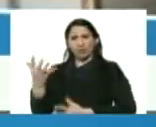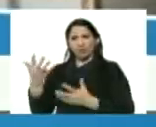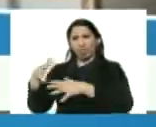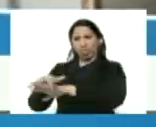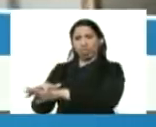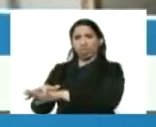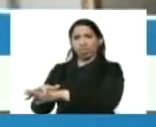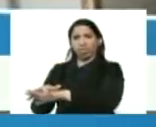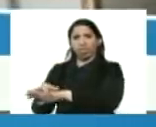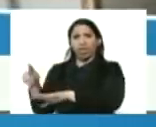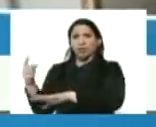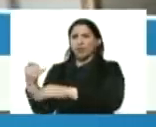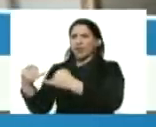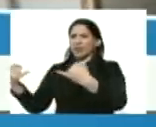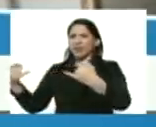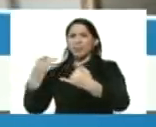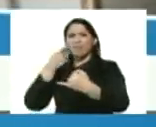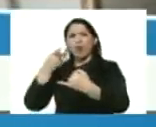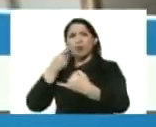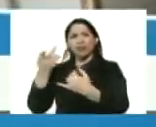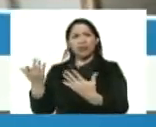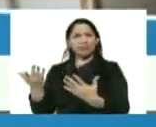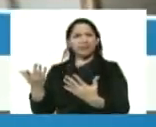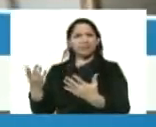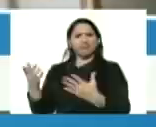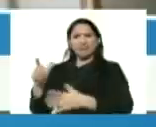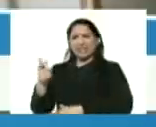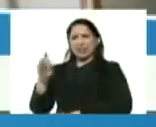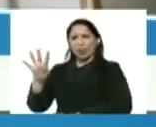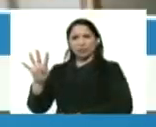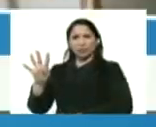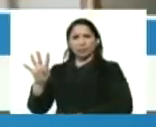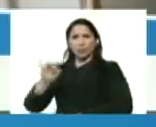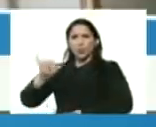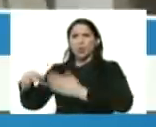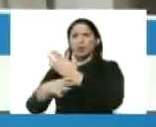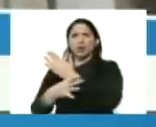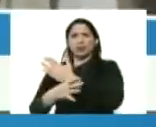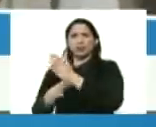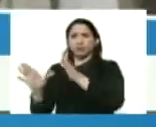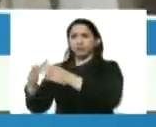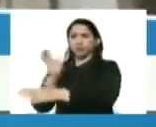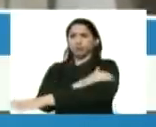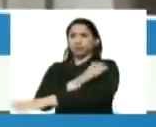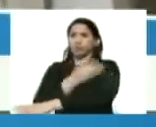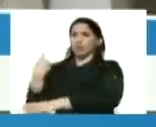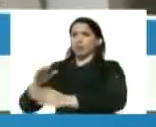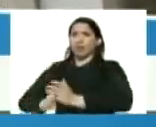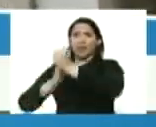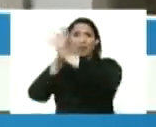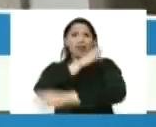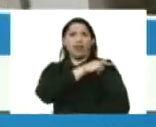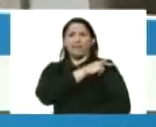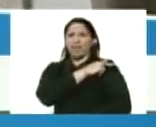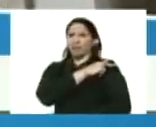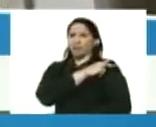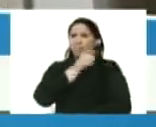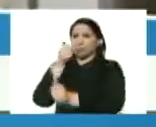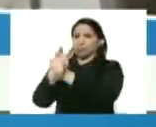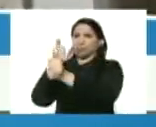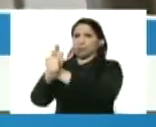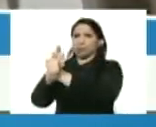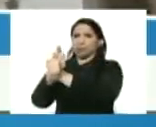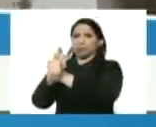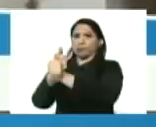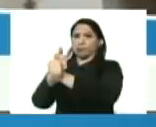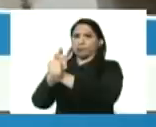es una sola línea política el g4 guaidocista quien es su líder y jefe mentor doctrinario